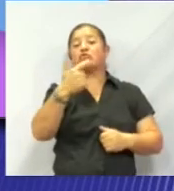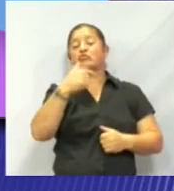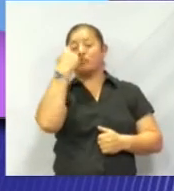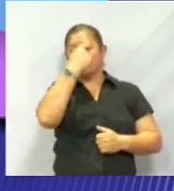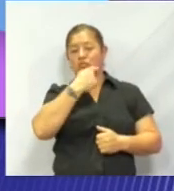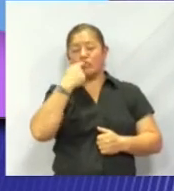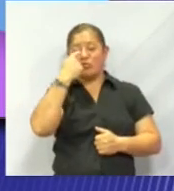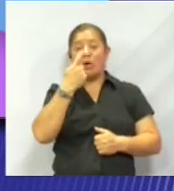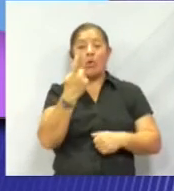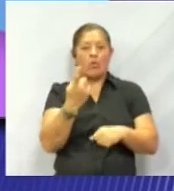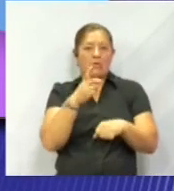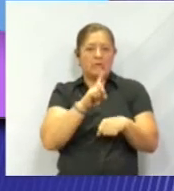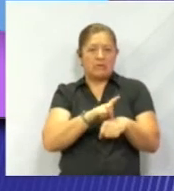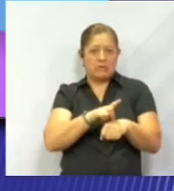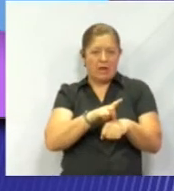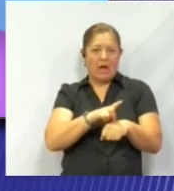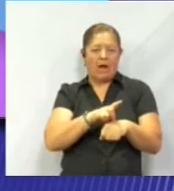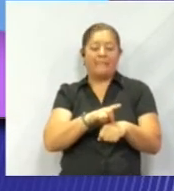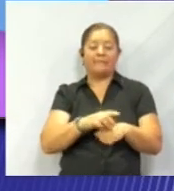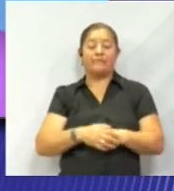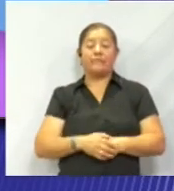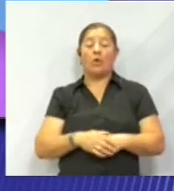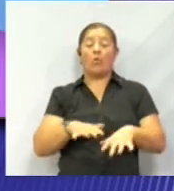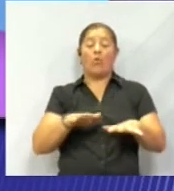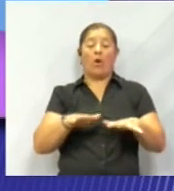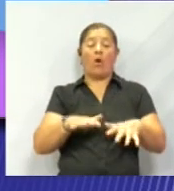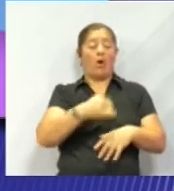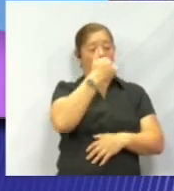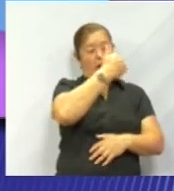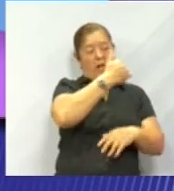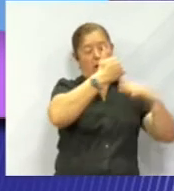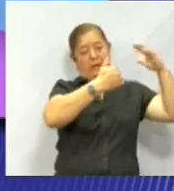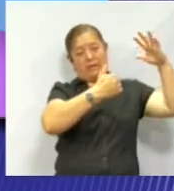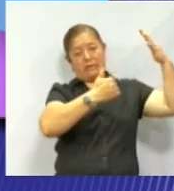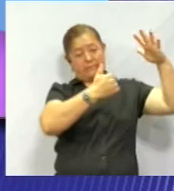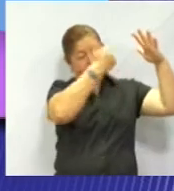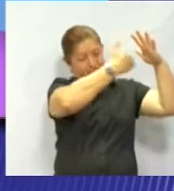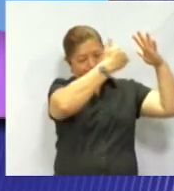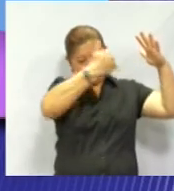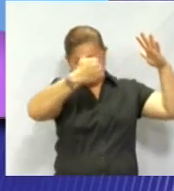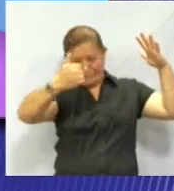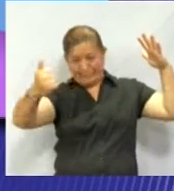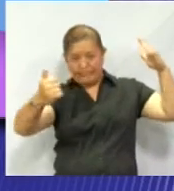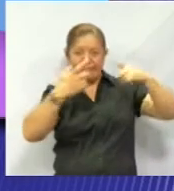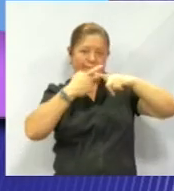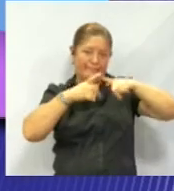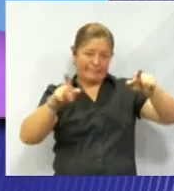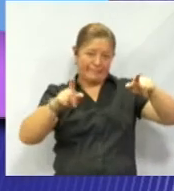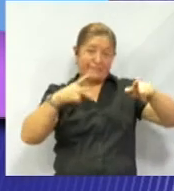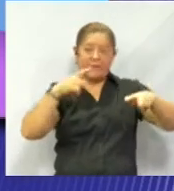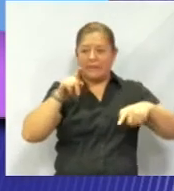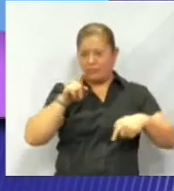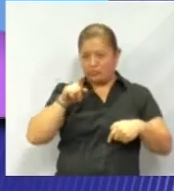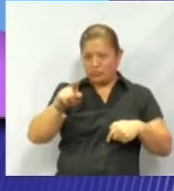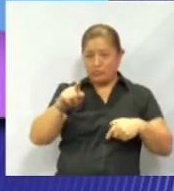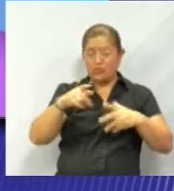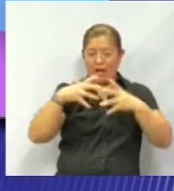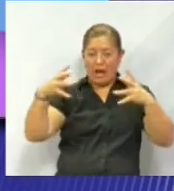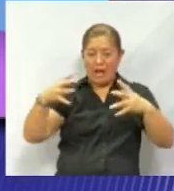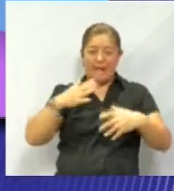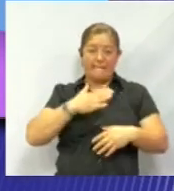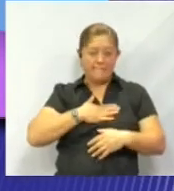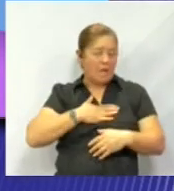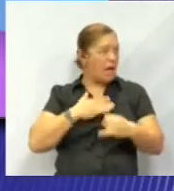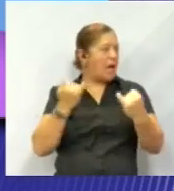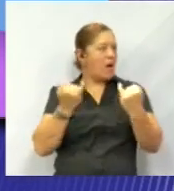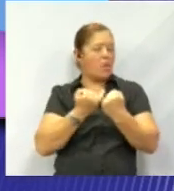hace impresionante. Cada uno de los planetas es diferente. Pero si tú hablaste de que tu planeta es grande, el que yo te voy a presentar no